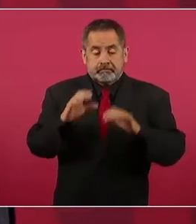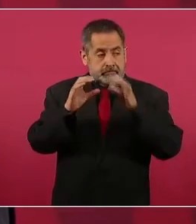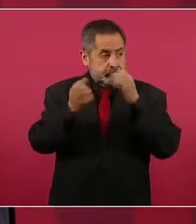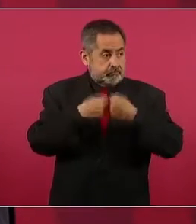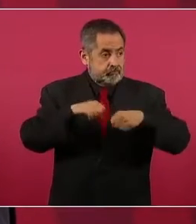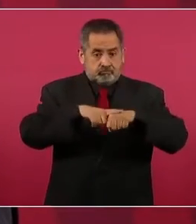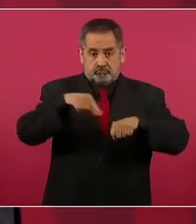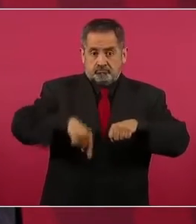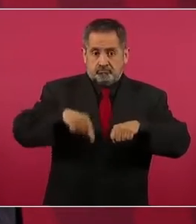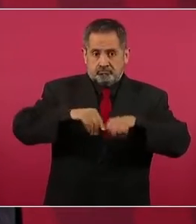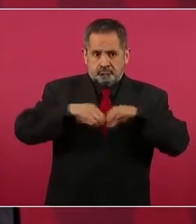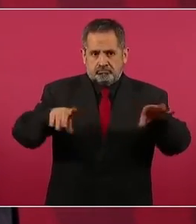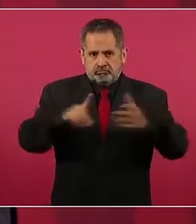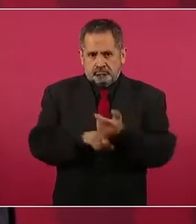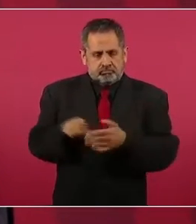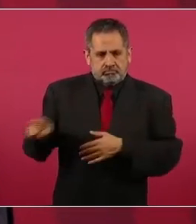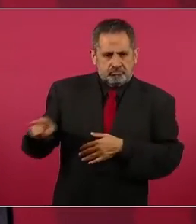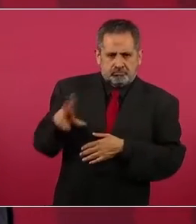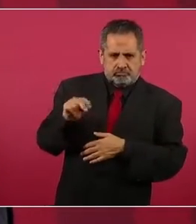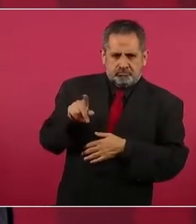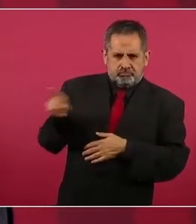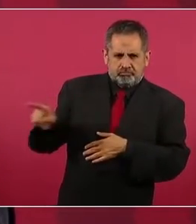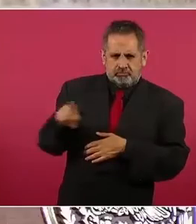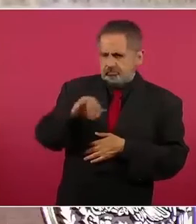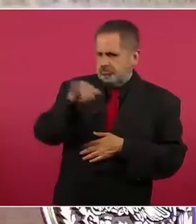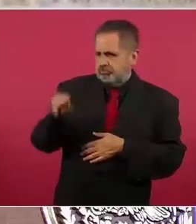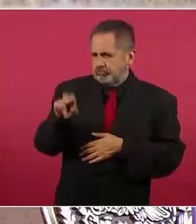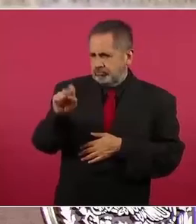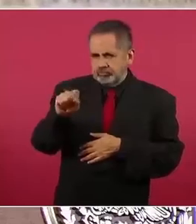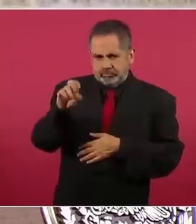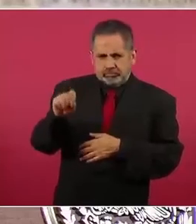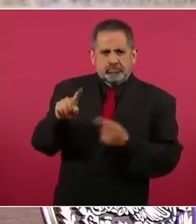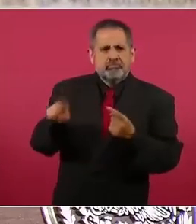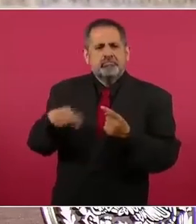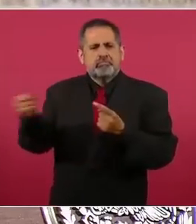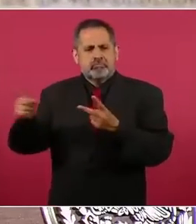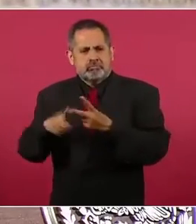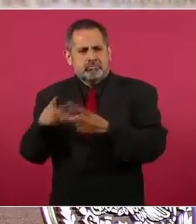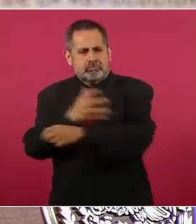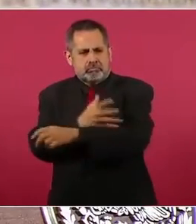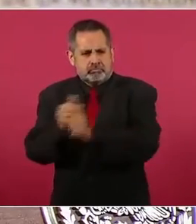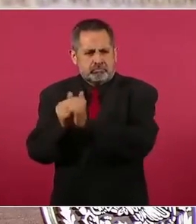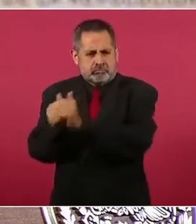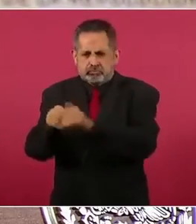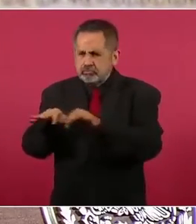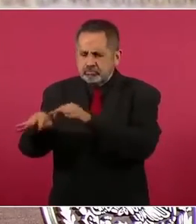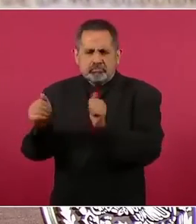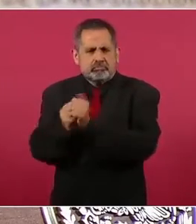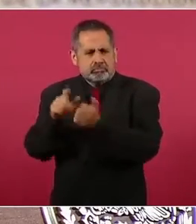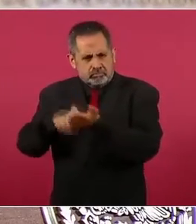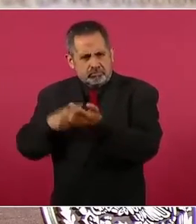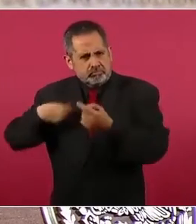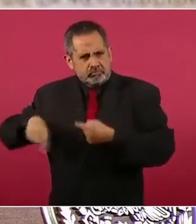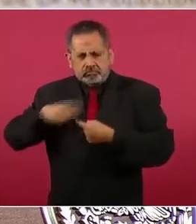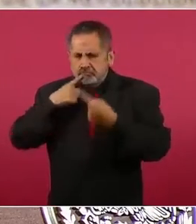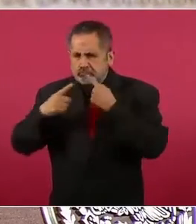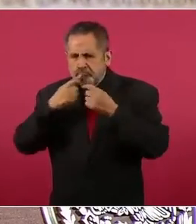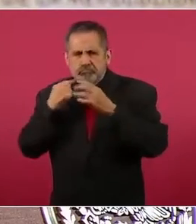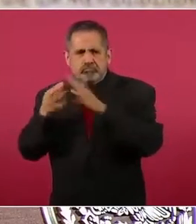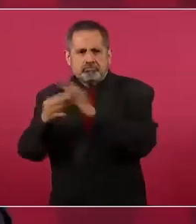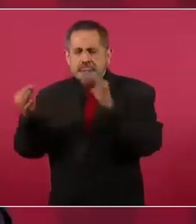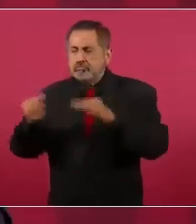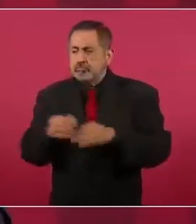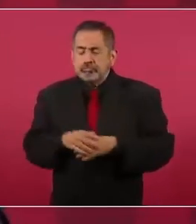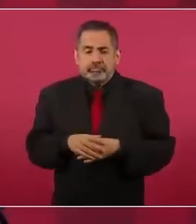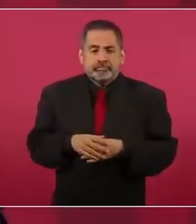no fue Jesús, pero fue una compañera que trabaja aquí y una vez